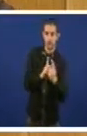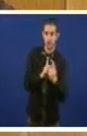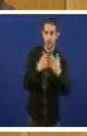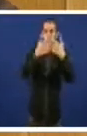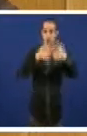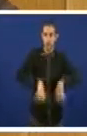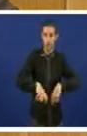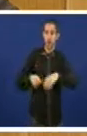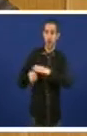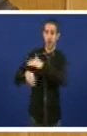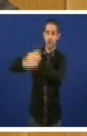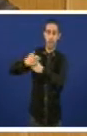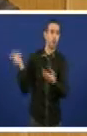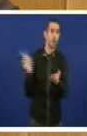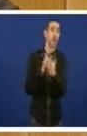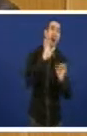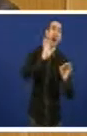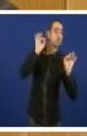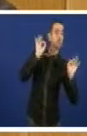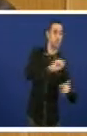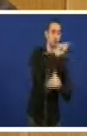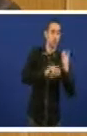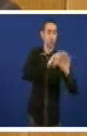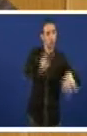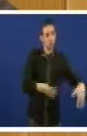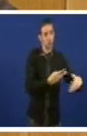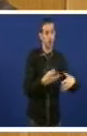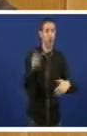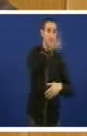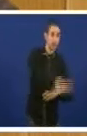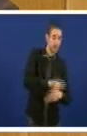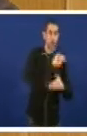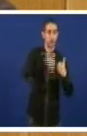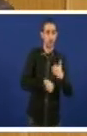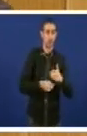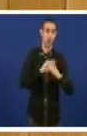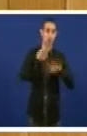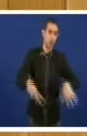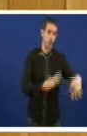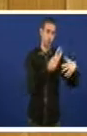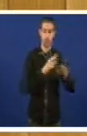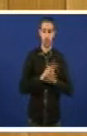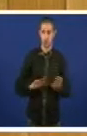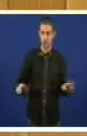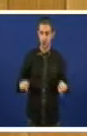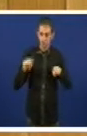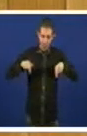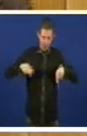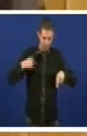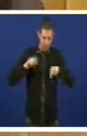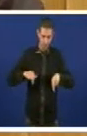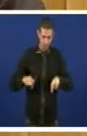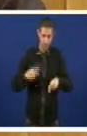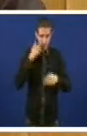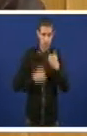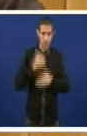xerencia tivo que volver a contratar as personas e restaurar os contratos a xornada completa. Hoxe mesmo vemos